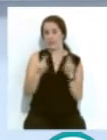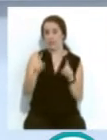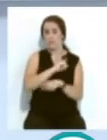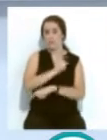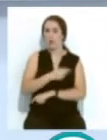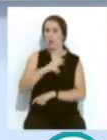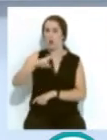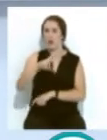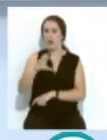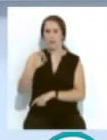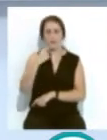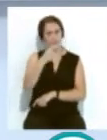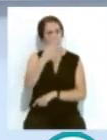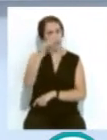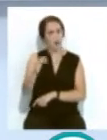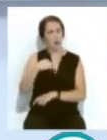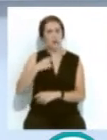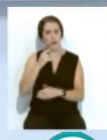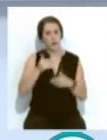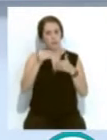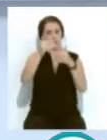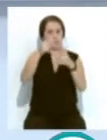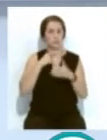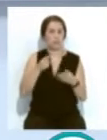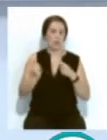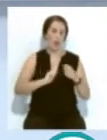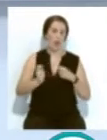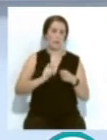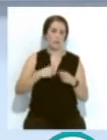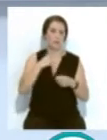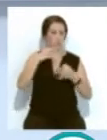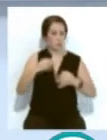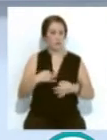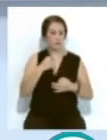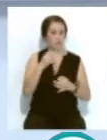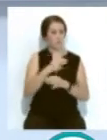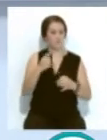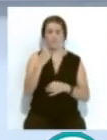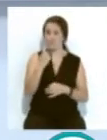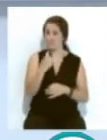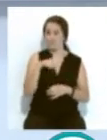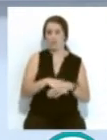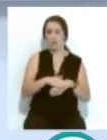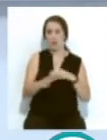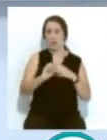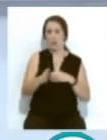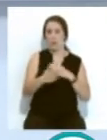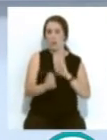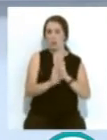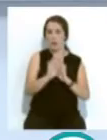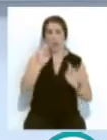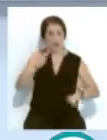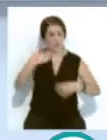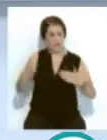Torres ha incidido además en que no se demore este trámite... ...que ha asegurado es esencial para que los clubes puedan continuar con su